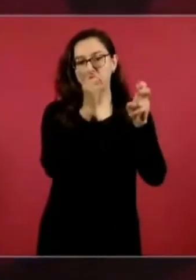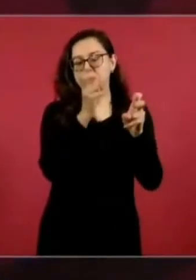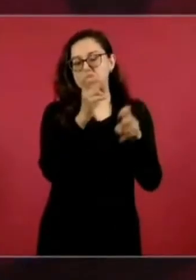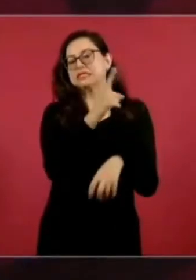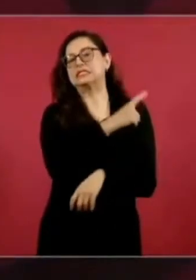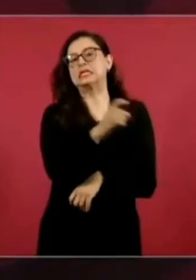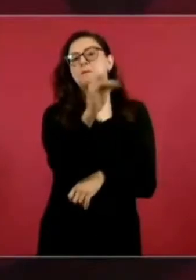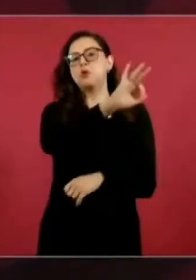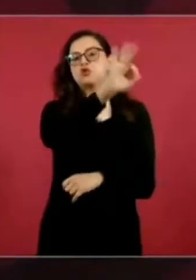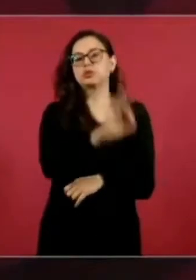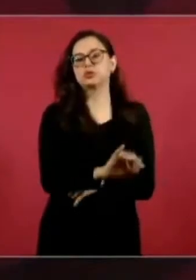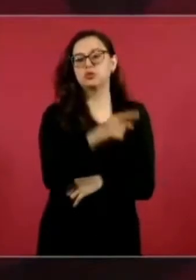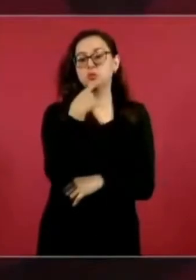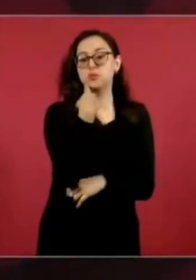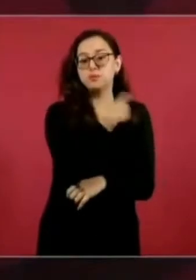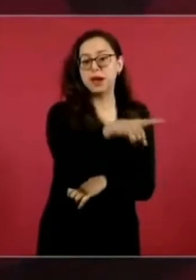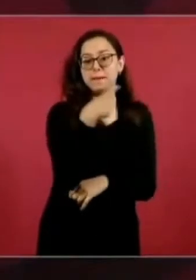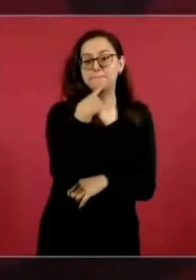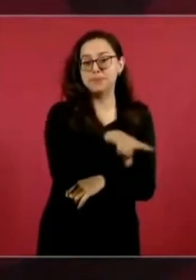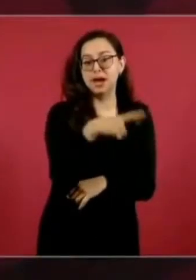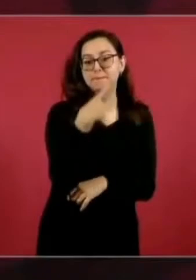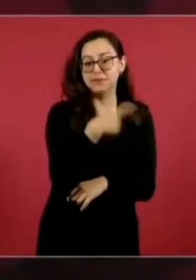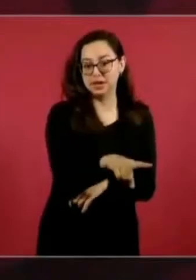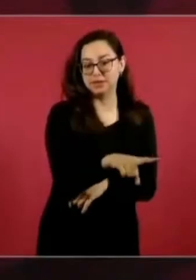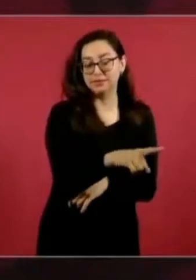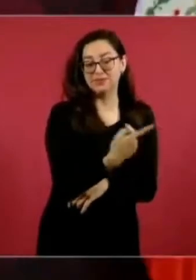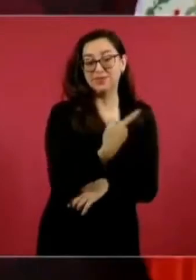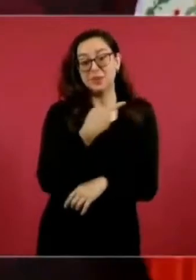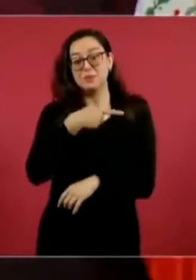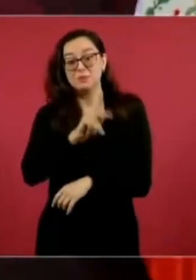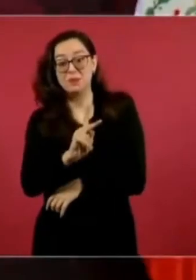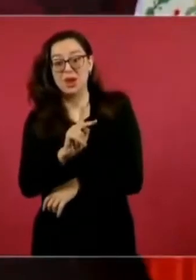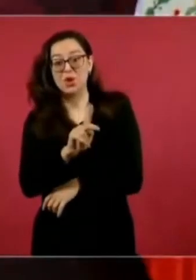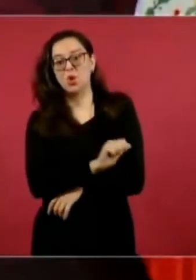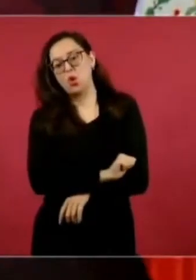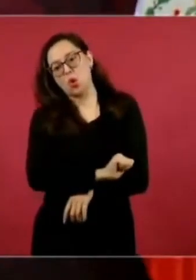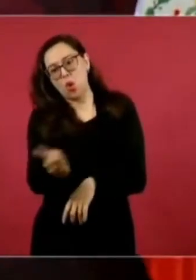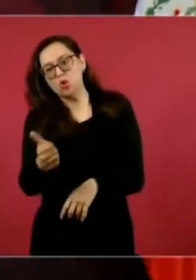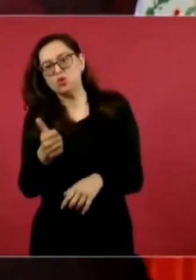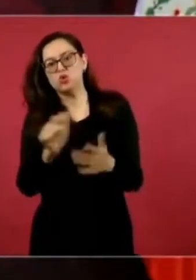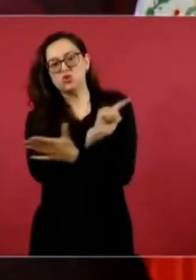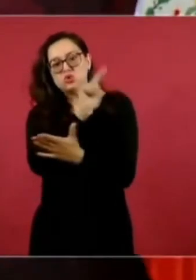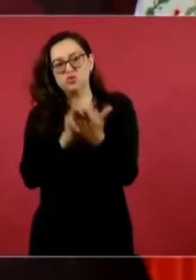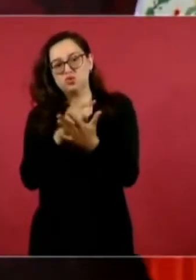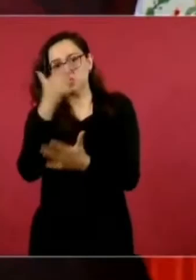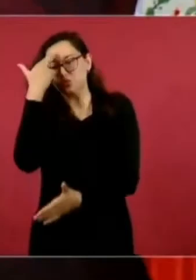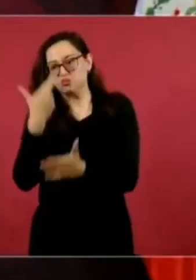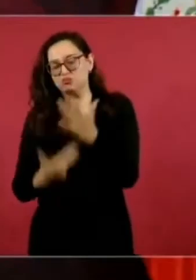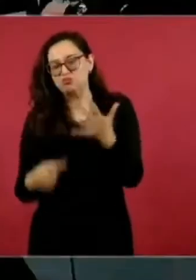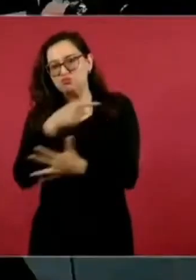O se denuncian de acuerdo a la confianza que hay en el gobierno.